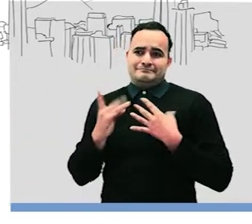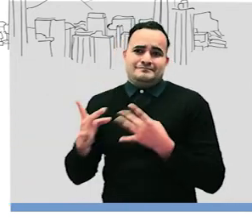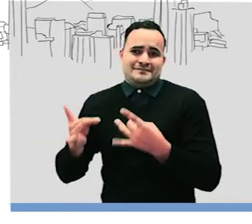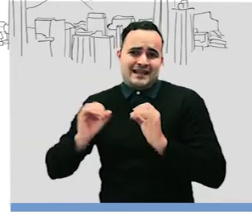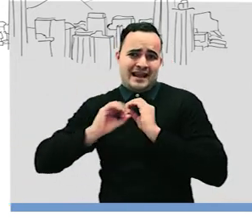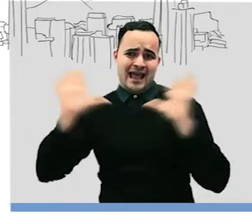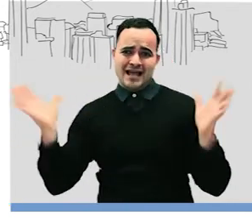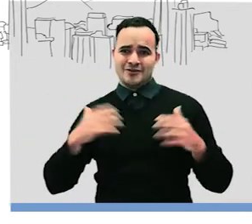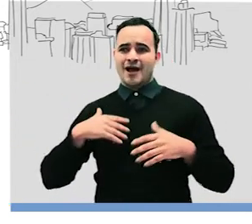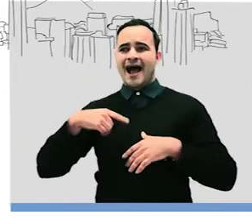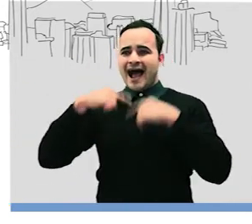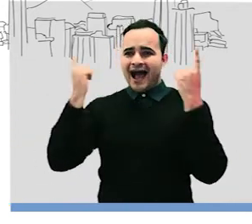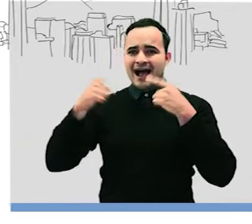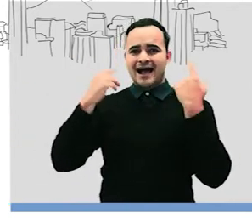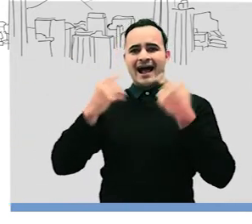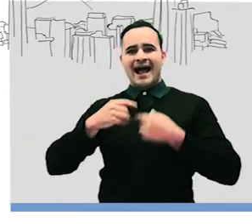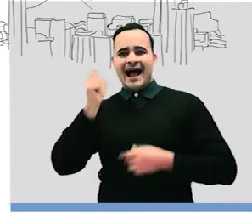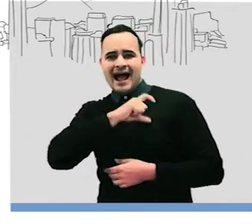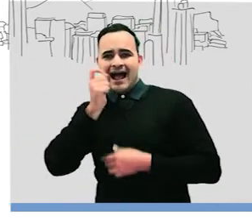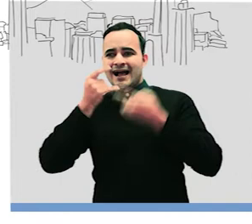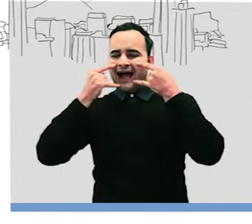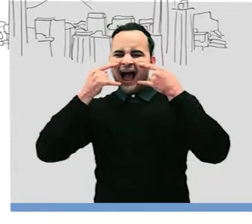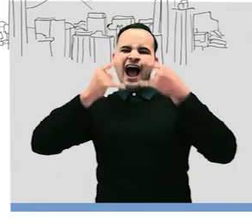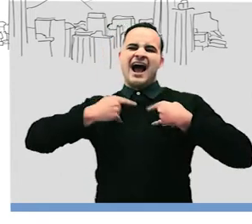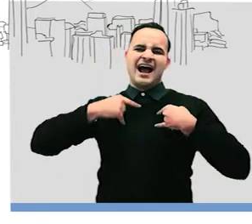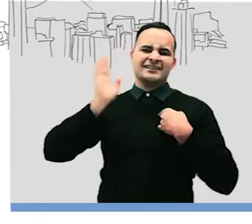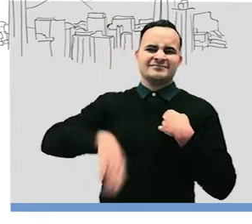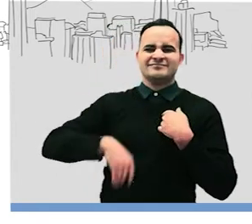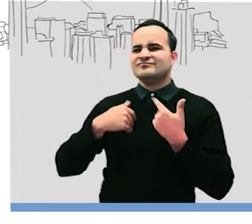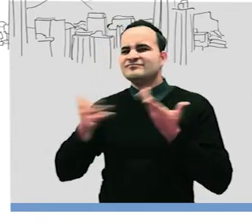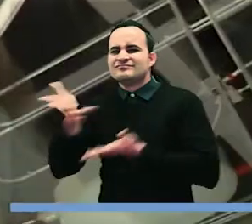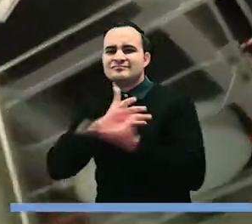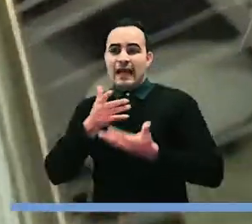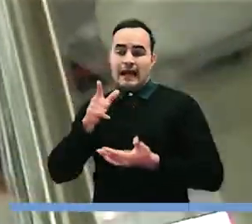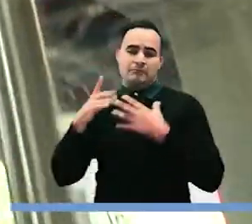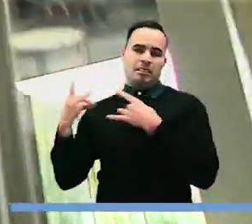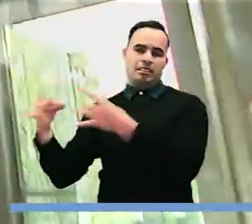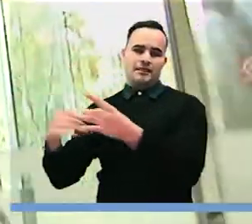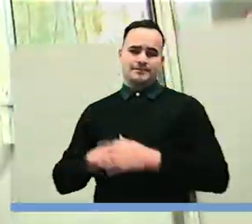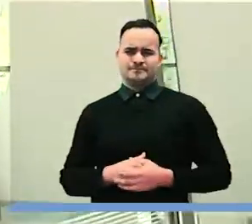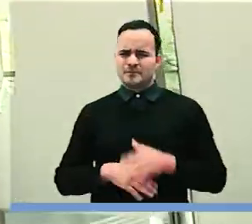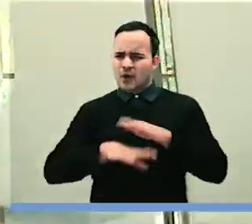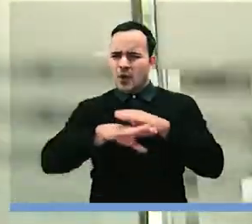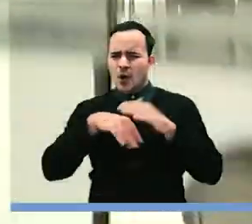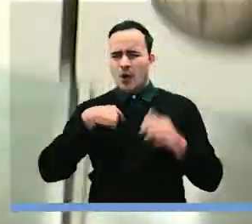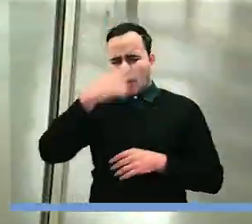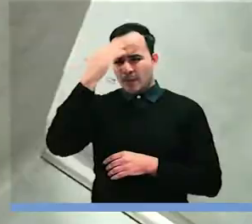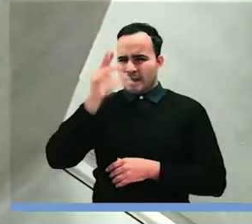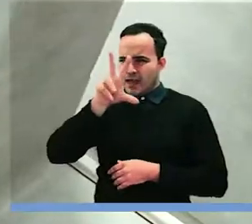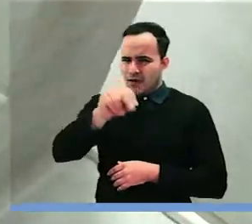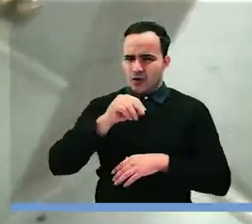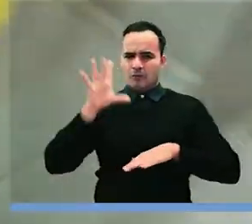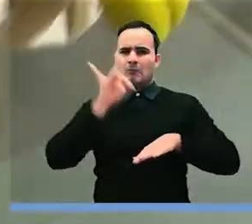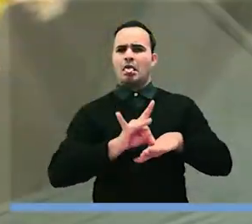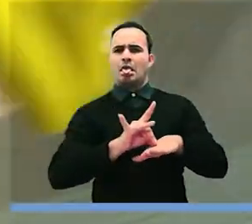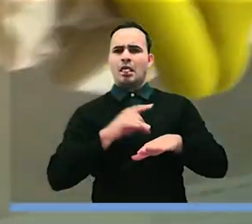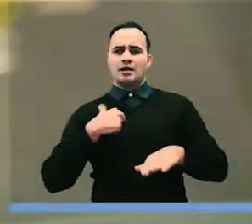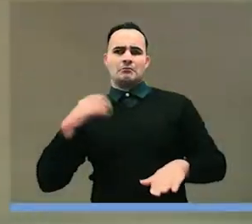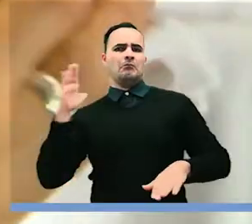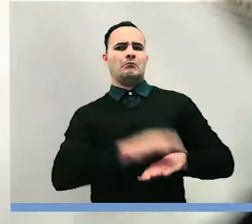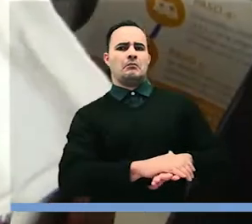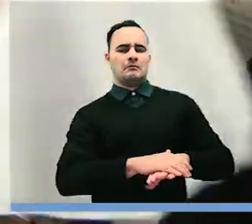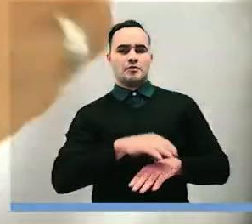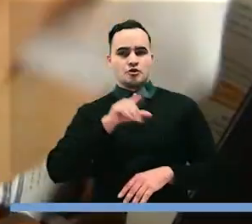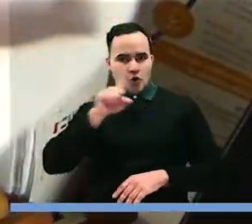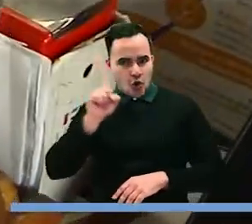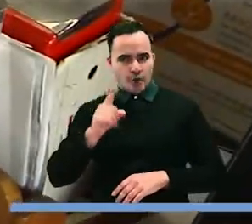Muchas personas juntas que se abrazan, se besan, ríen, se quitan la mascarilla. Es importante recordar en qué superficie se